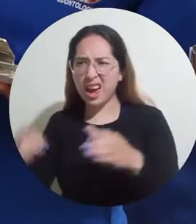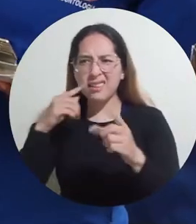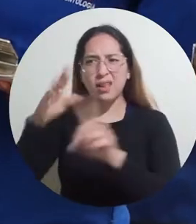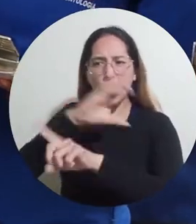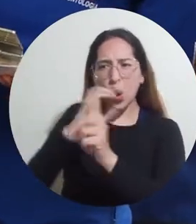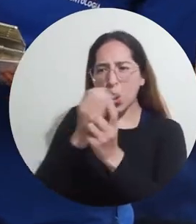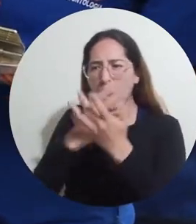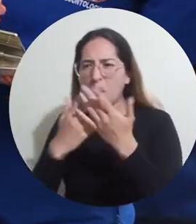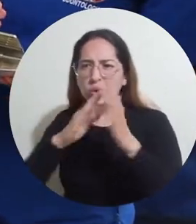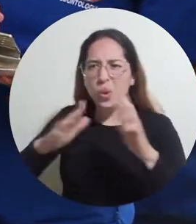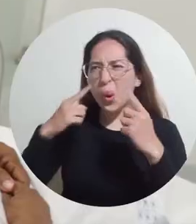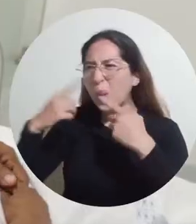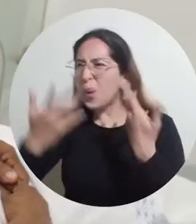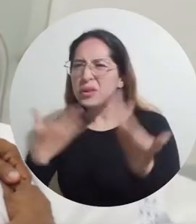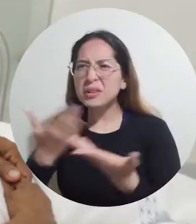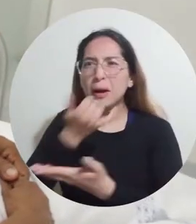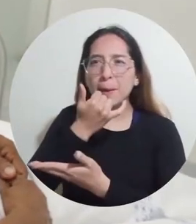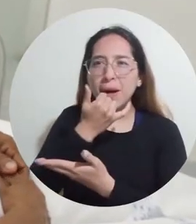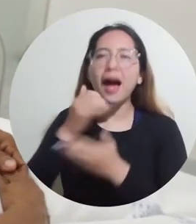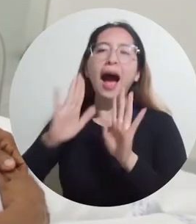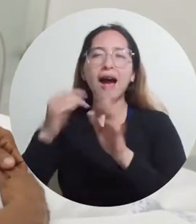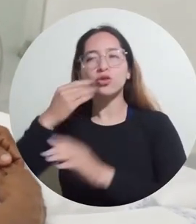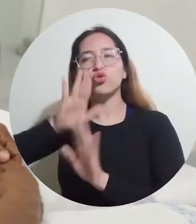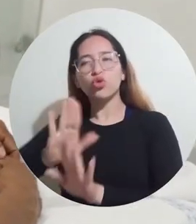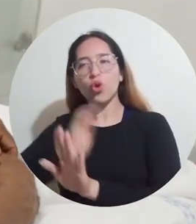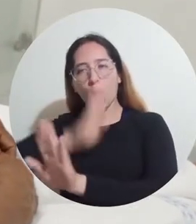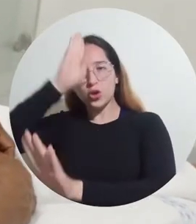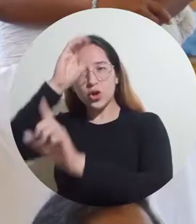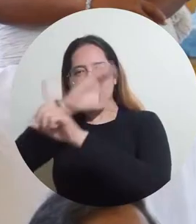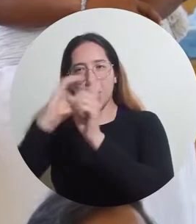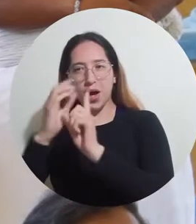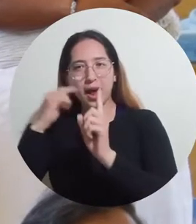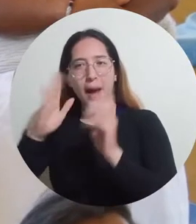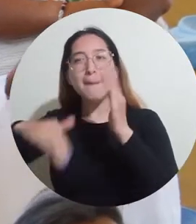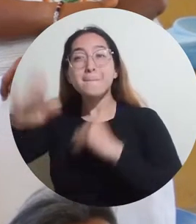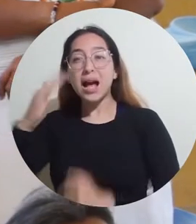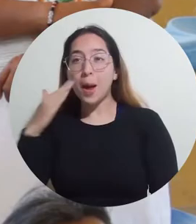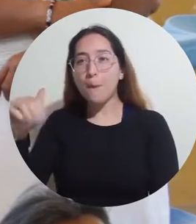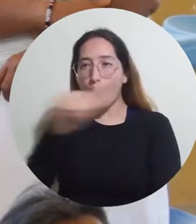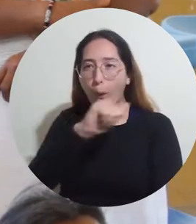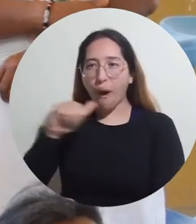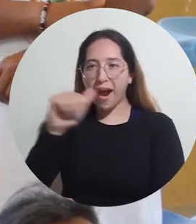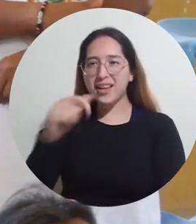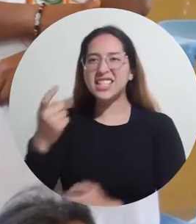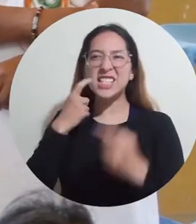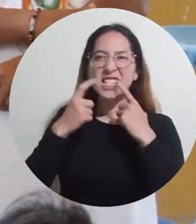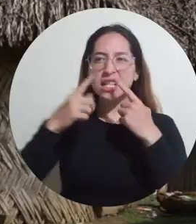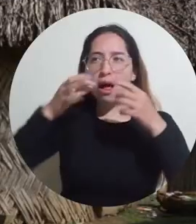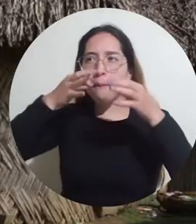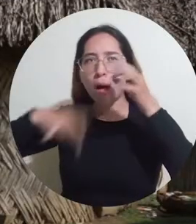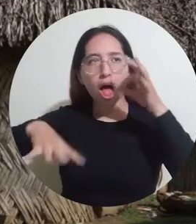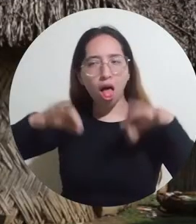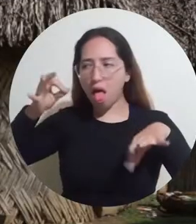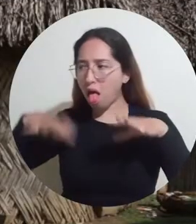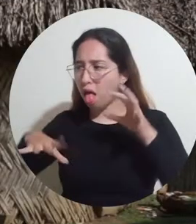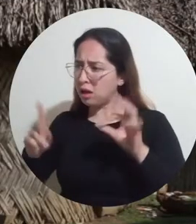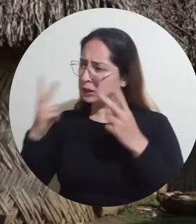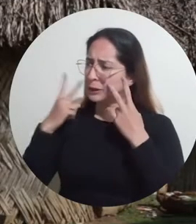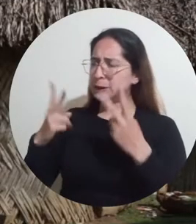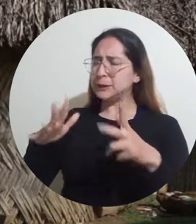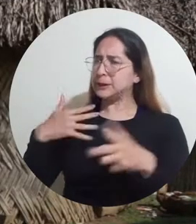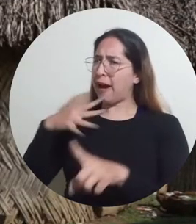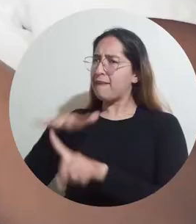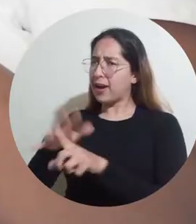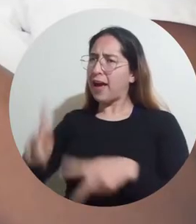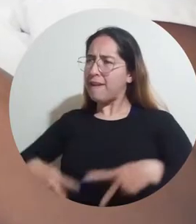salud e interculturalidad se propuso atender la pérdida de dentadura que padecía la población femenina de Catanzama y que afectaba su salud y